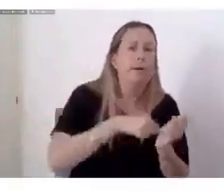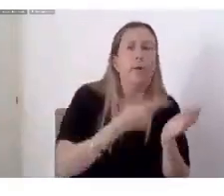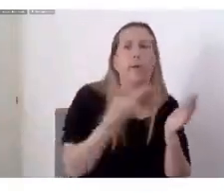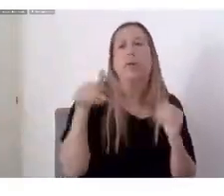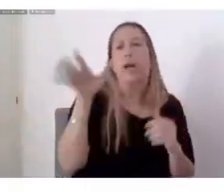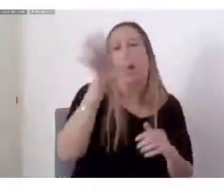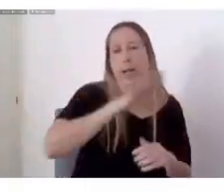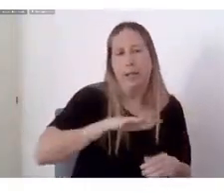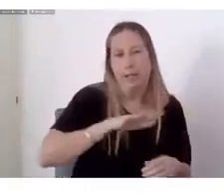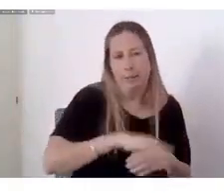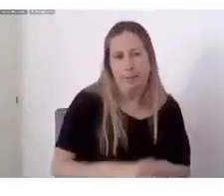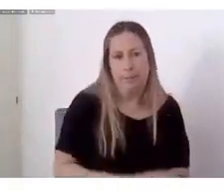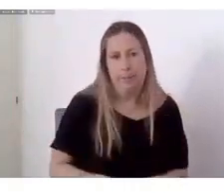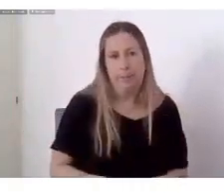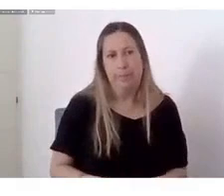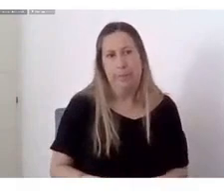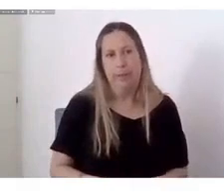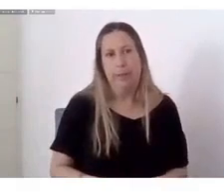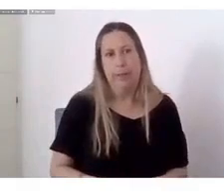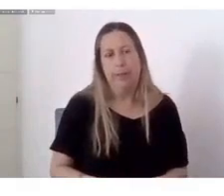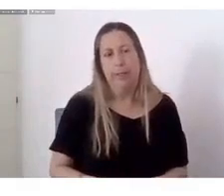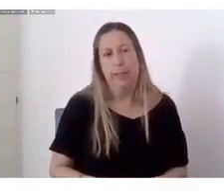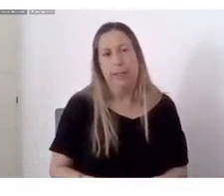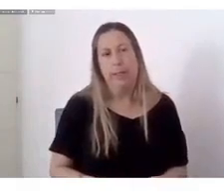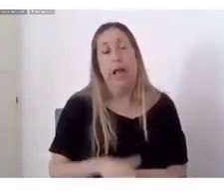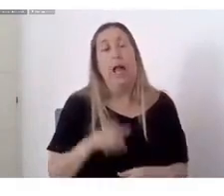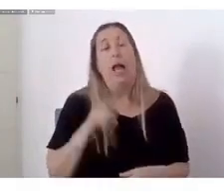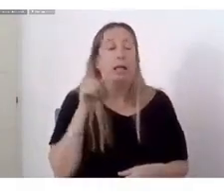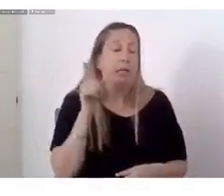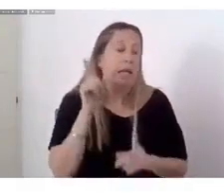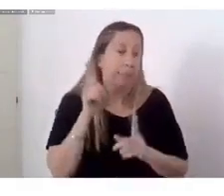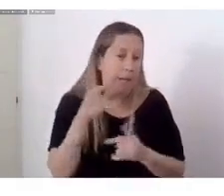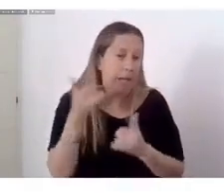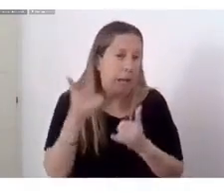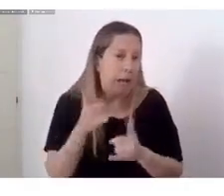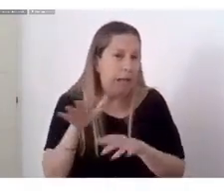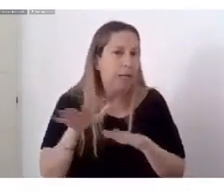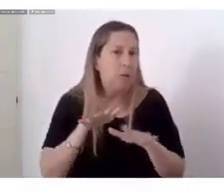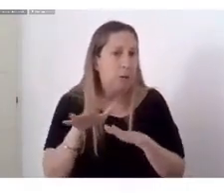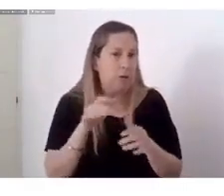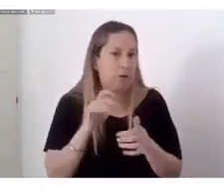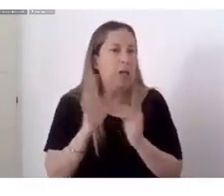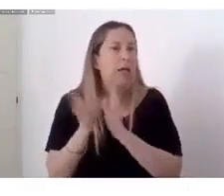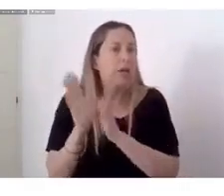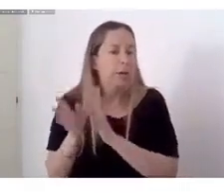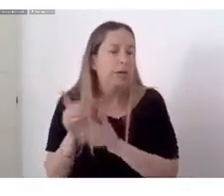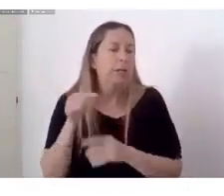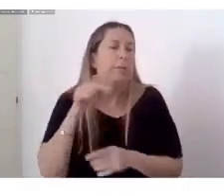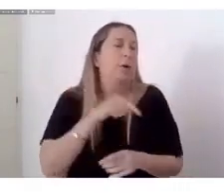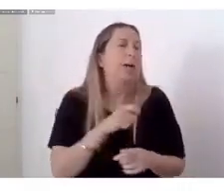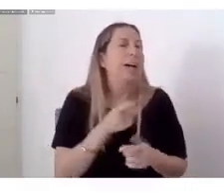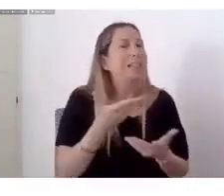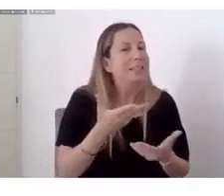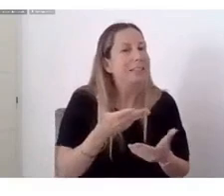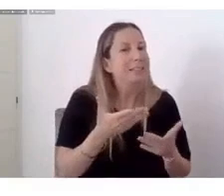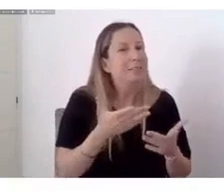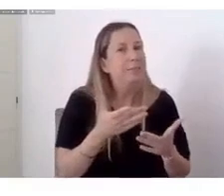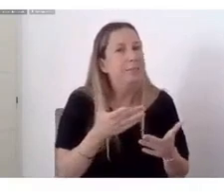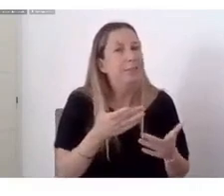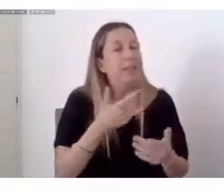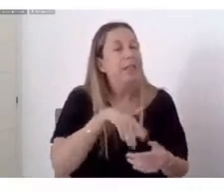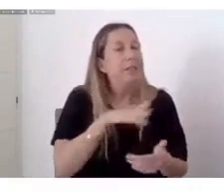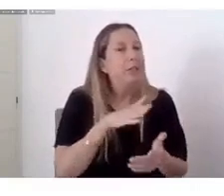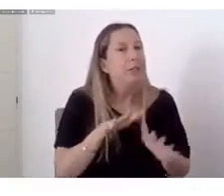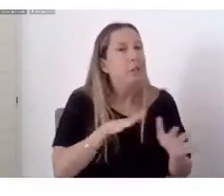hay hechos De violencia Pero tenemos espacios Más seguros Para la comunidad Entonces Nos vemos Frente a una nueva